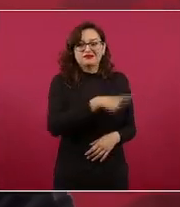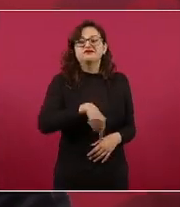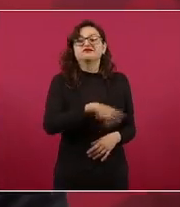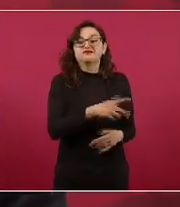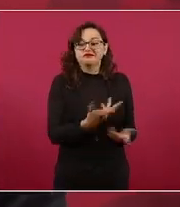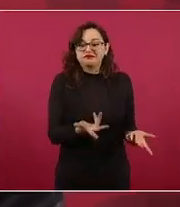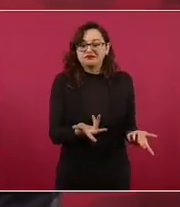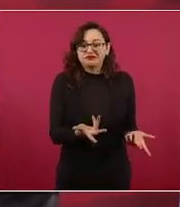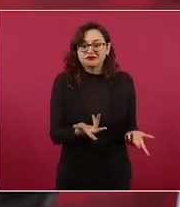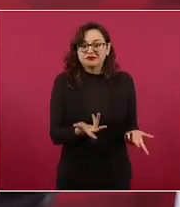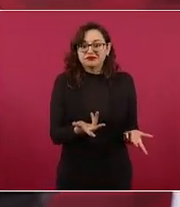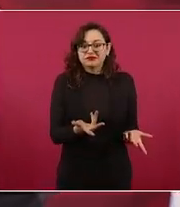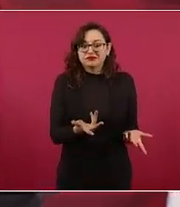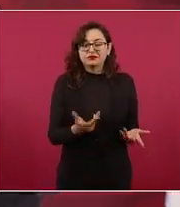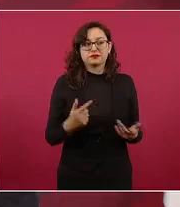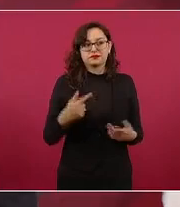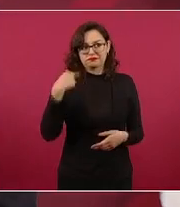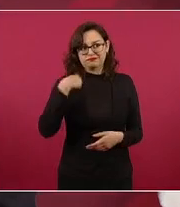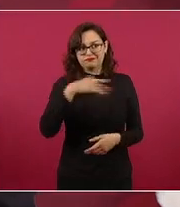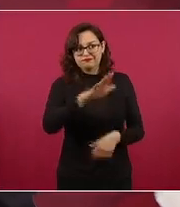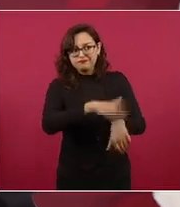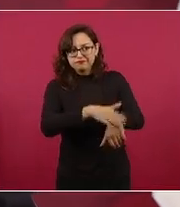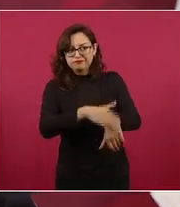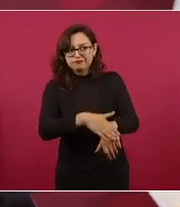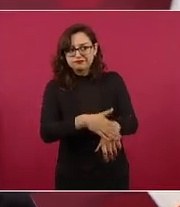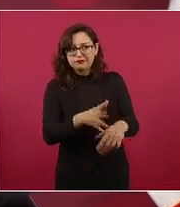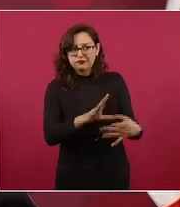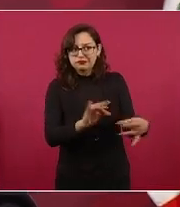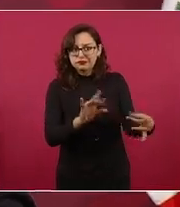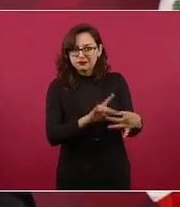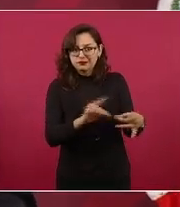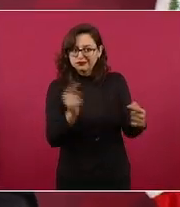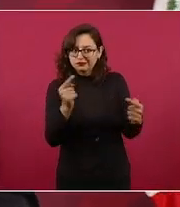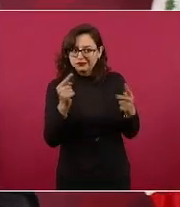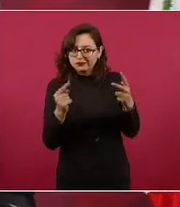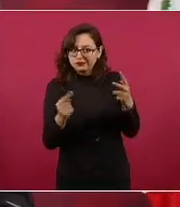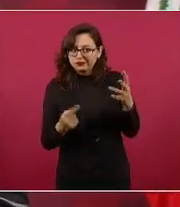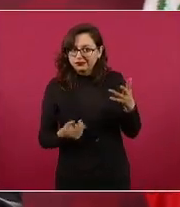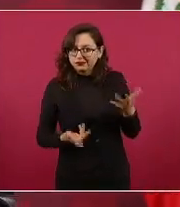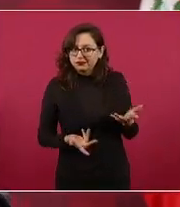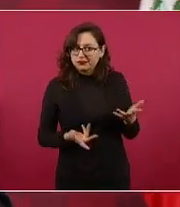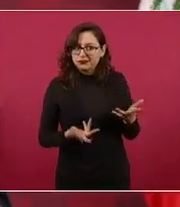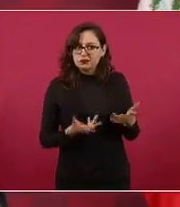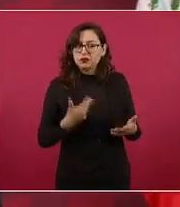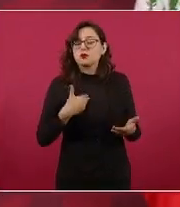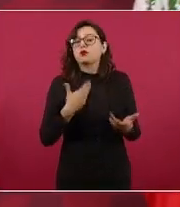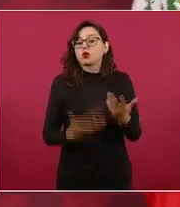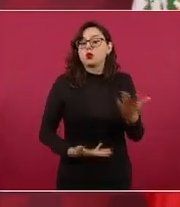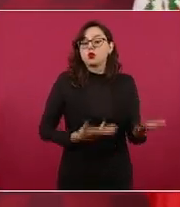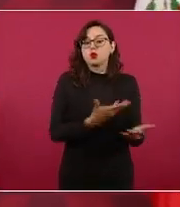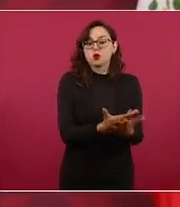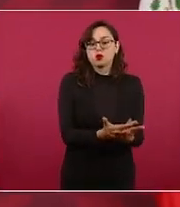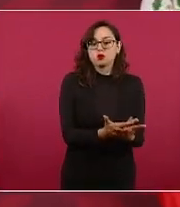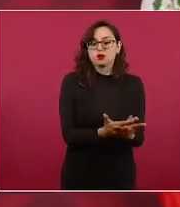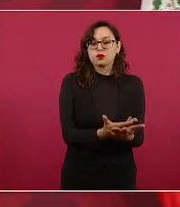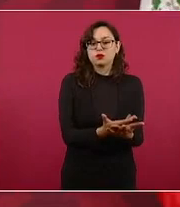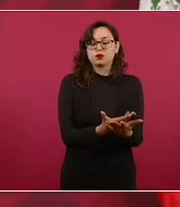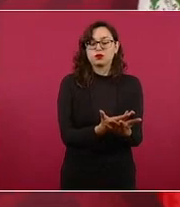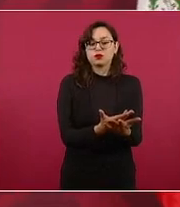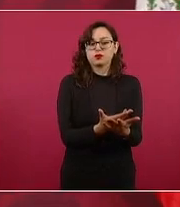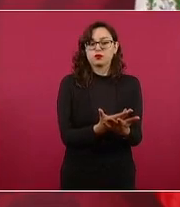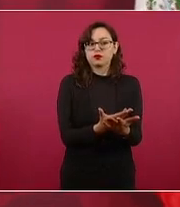aceptaron los argumentos y se les propuso que